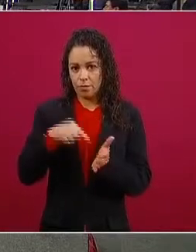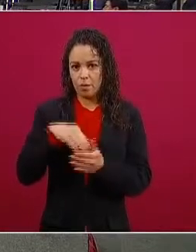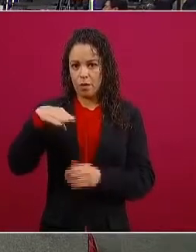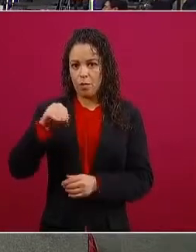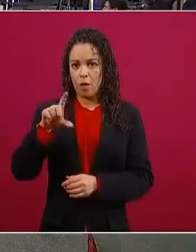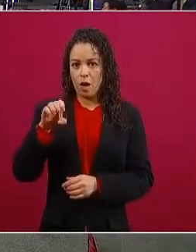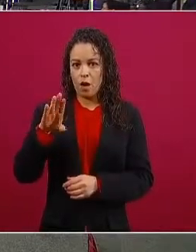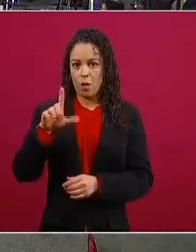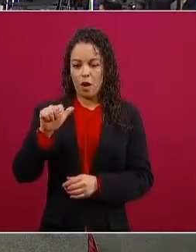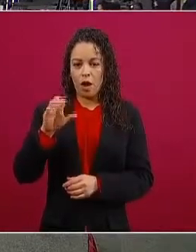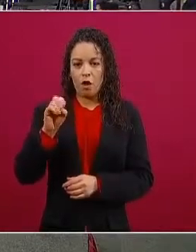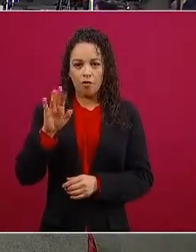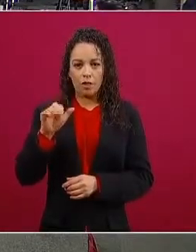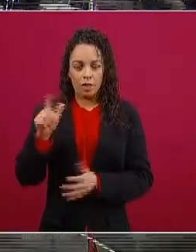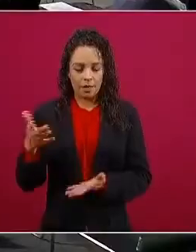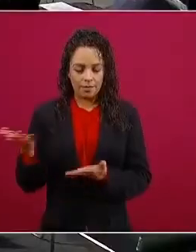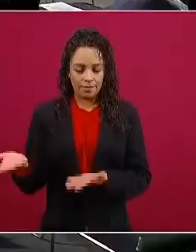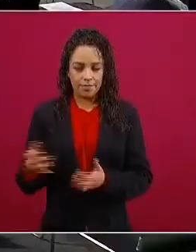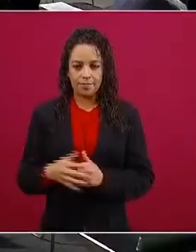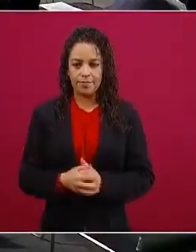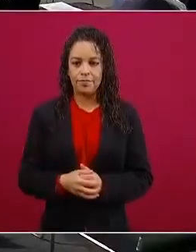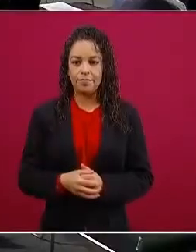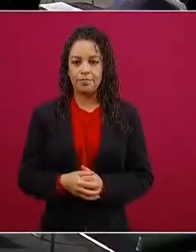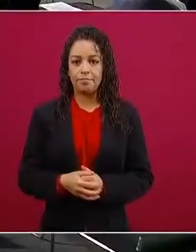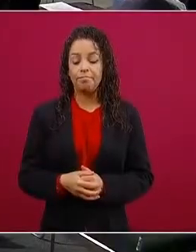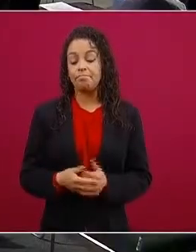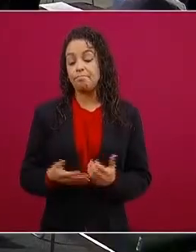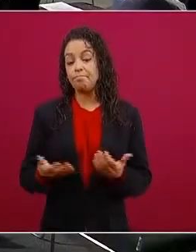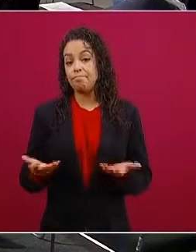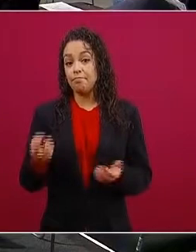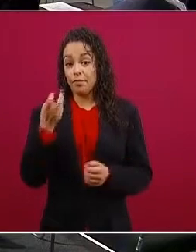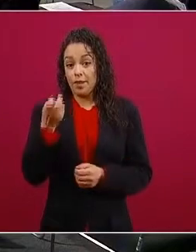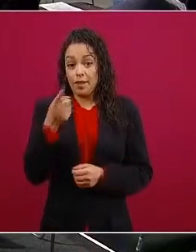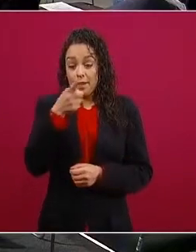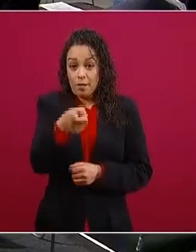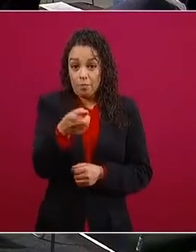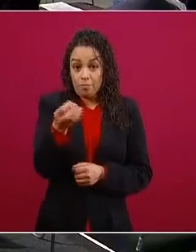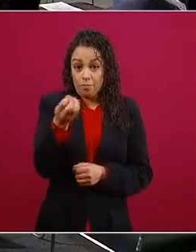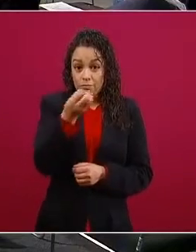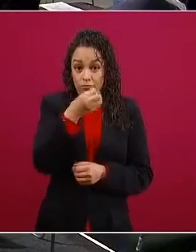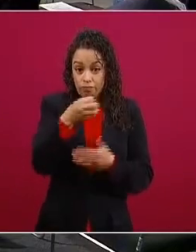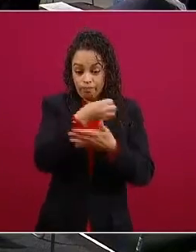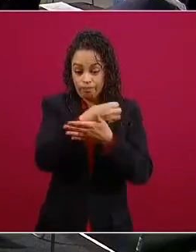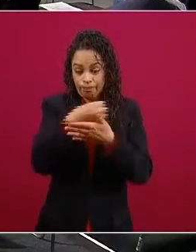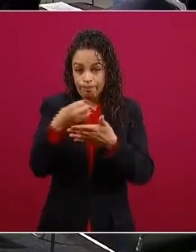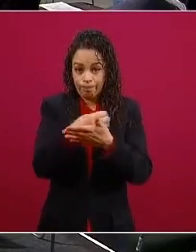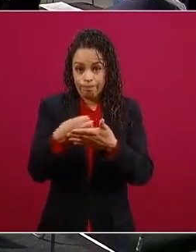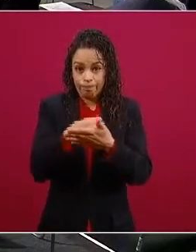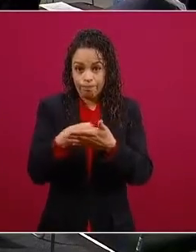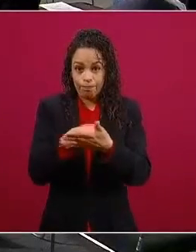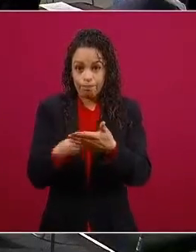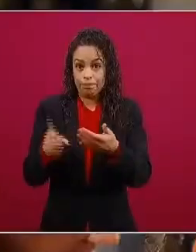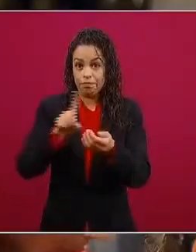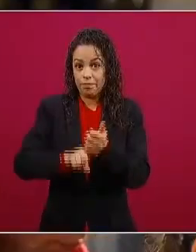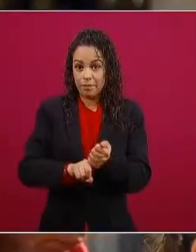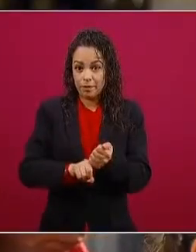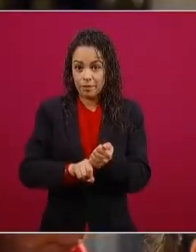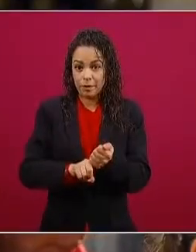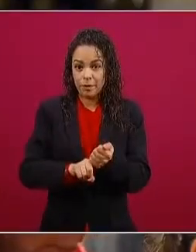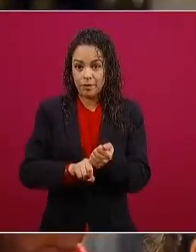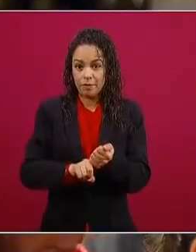Señor, sin duda este ordenamiento de decreto rompe con las medidas